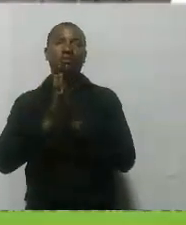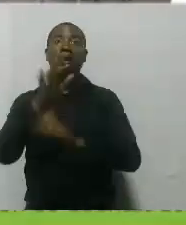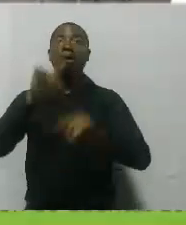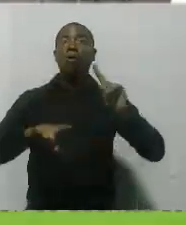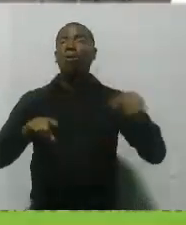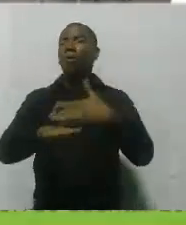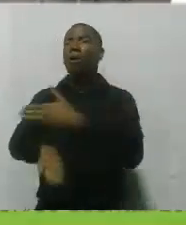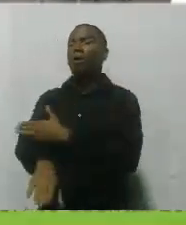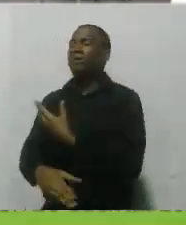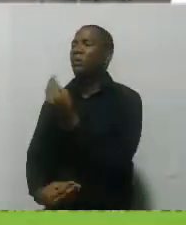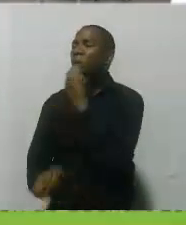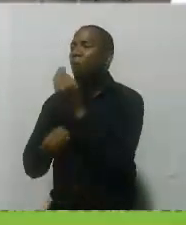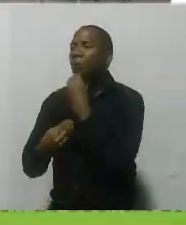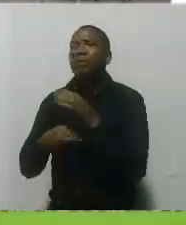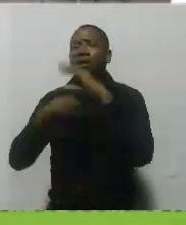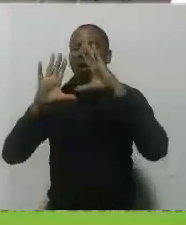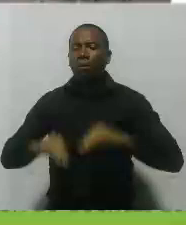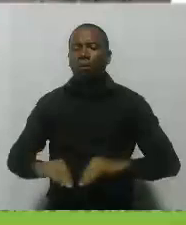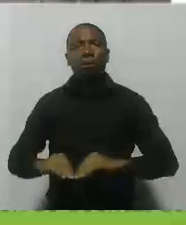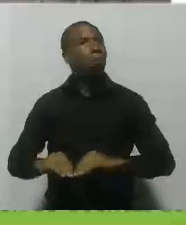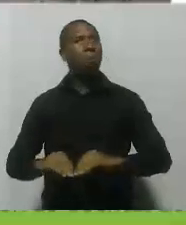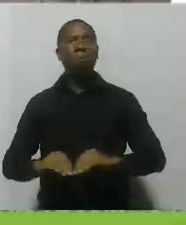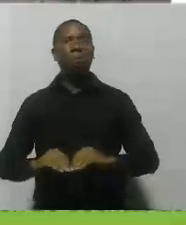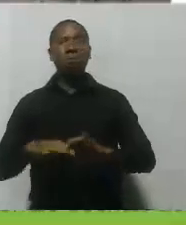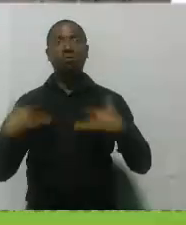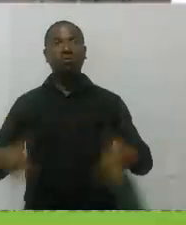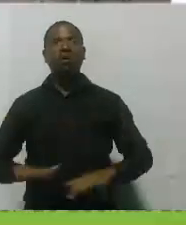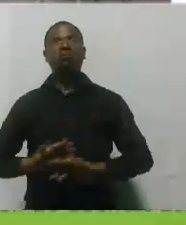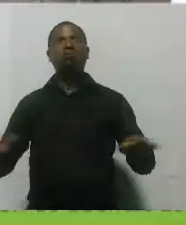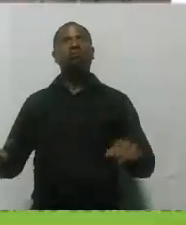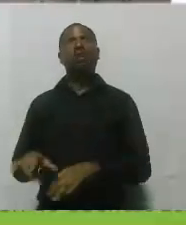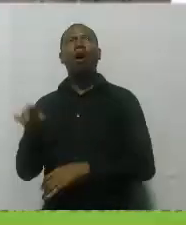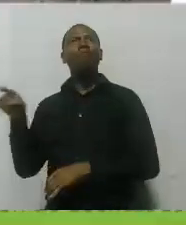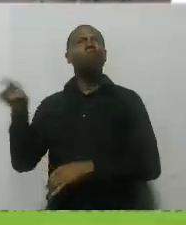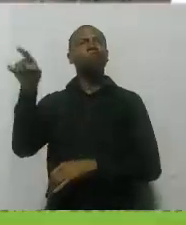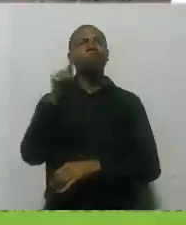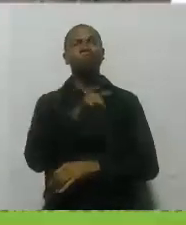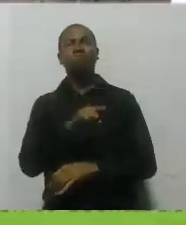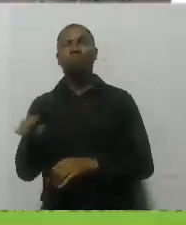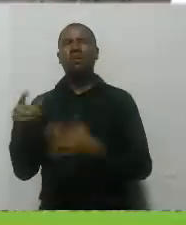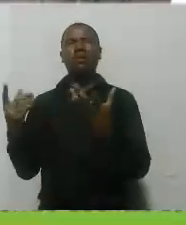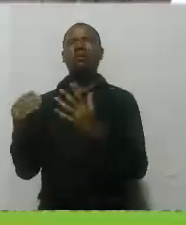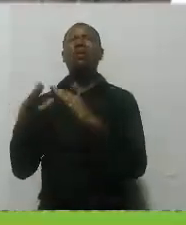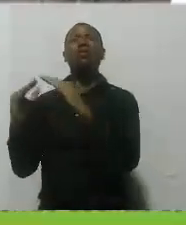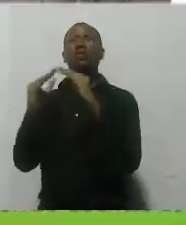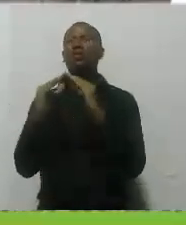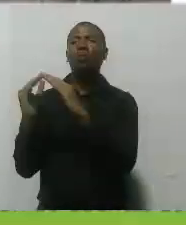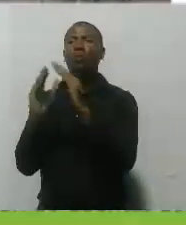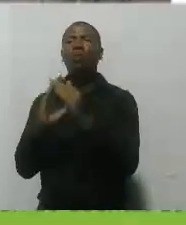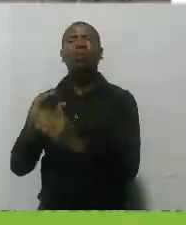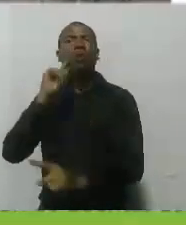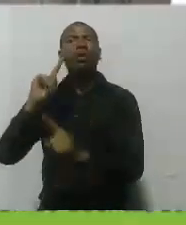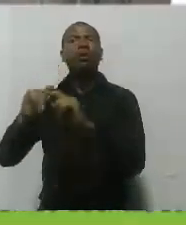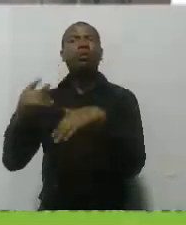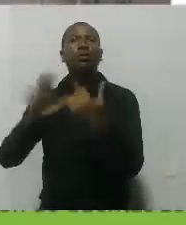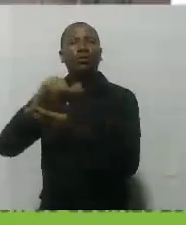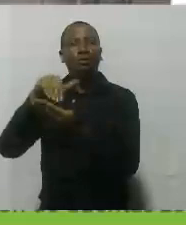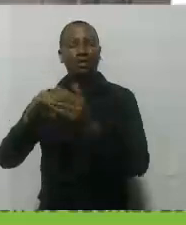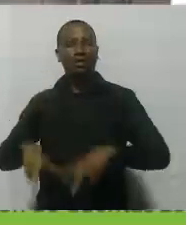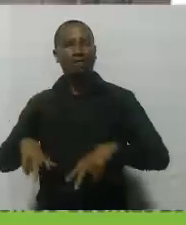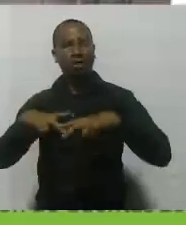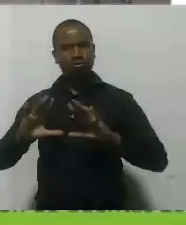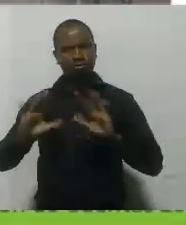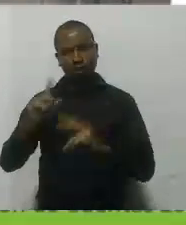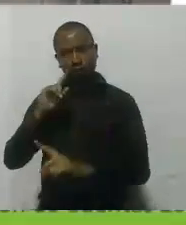Decirles que nosotros tenemos 30 centros de vida y 106 grupos organizados y estamos trabajando con ellos todo